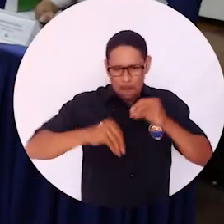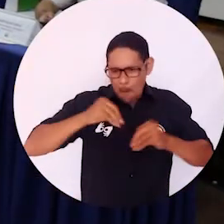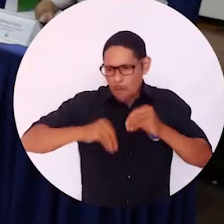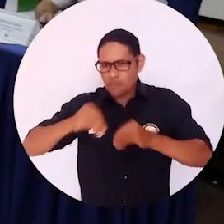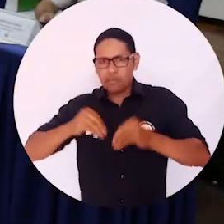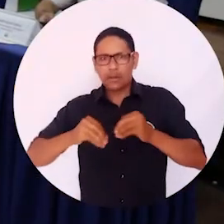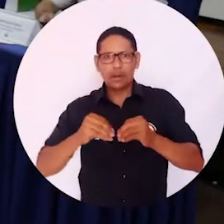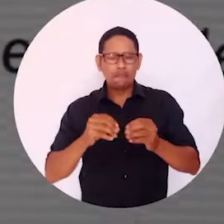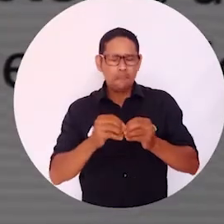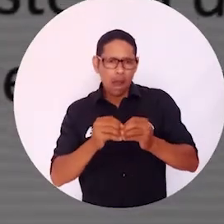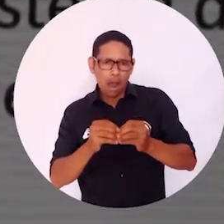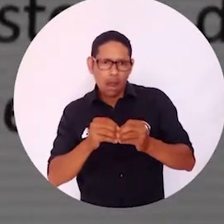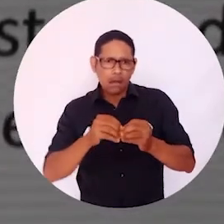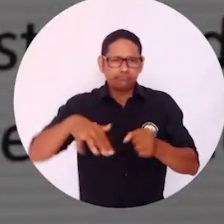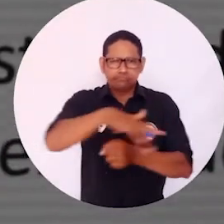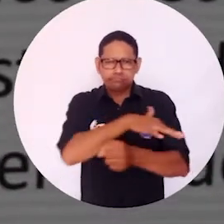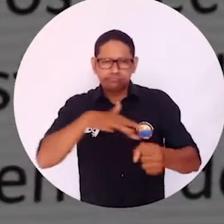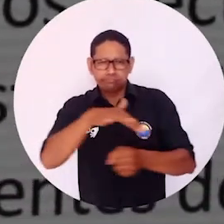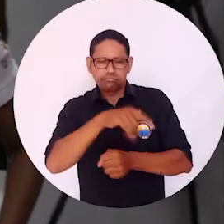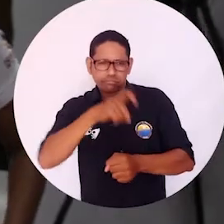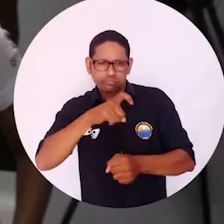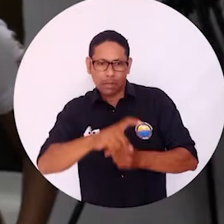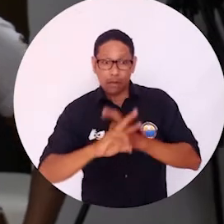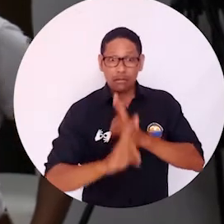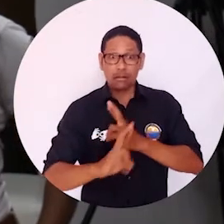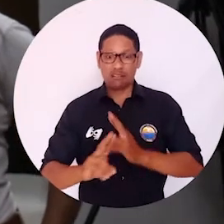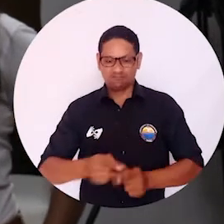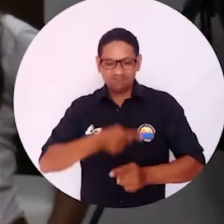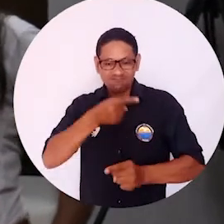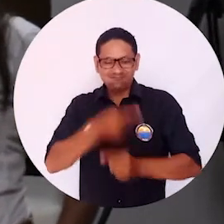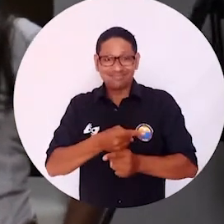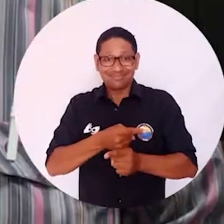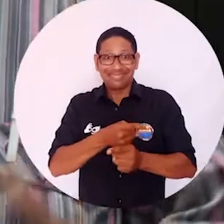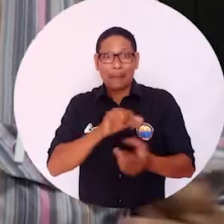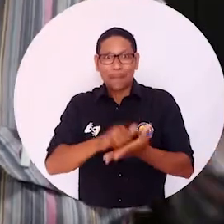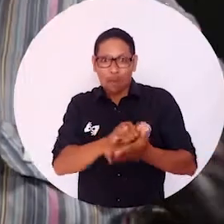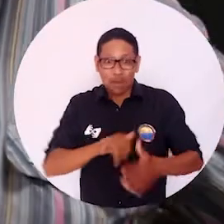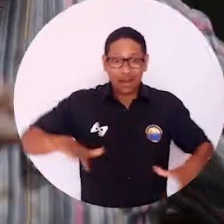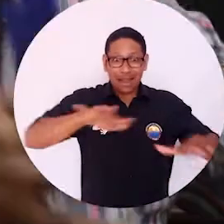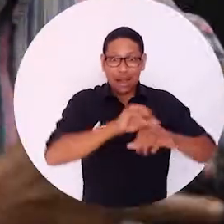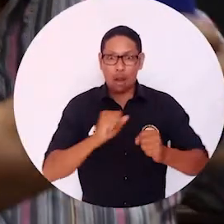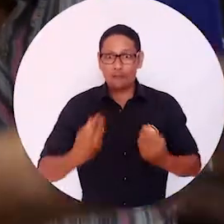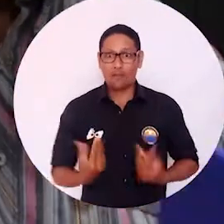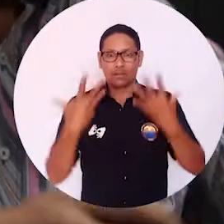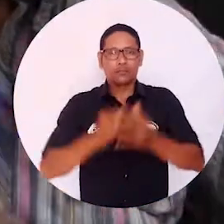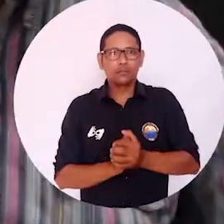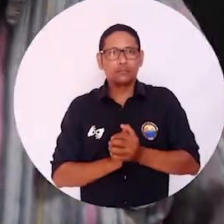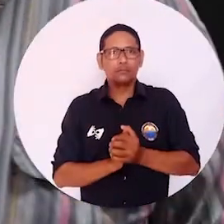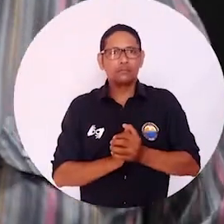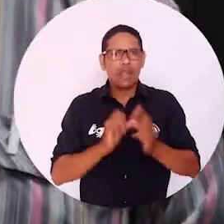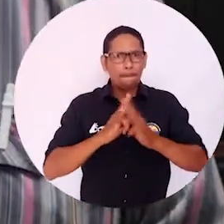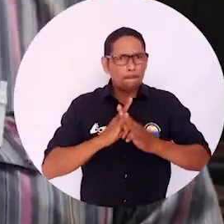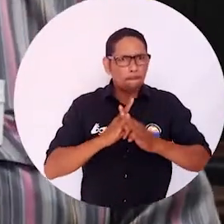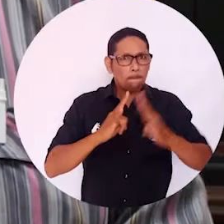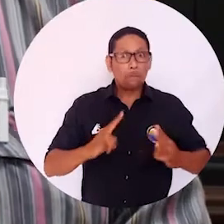de respuestas en torno a las necesidades del territorio para el desarrollo y el bienestar regional. Hemos sentido la Universidad de Magdalena cerca